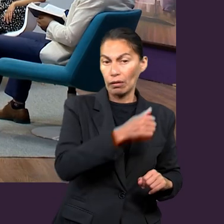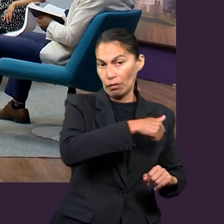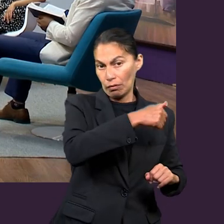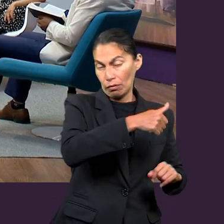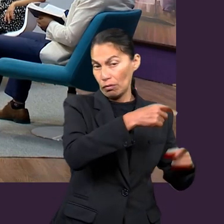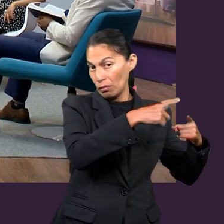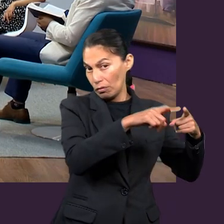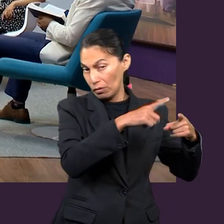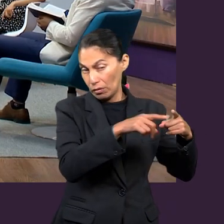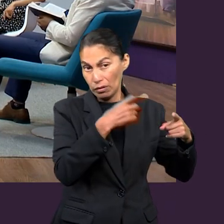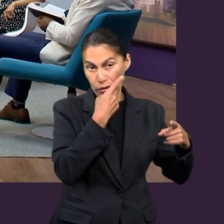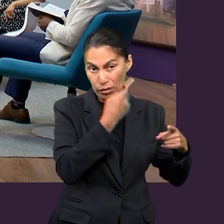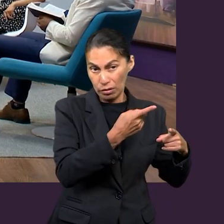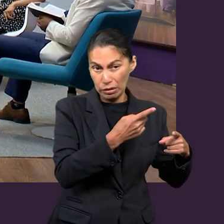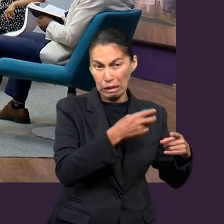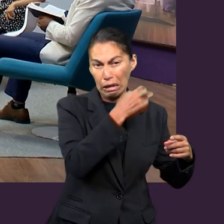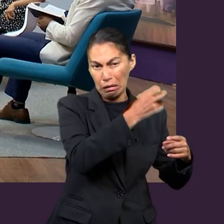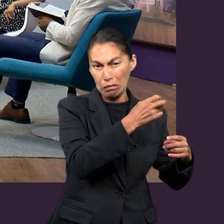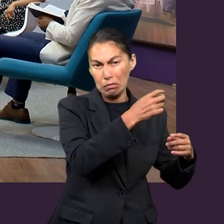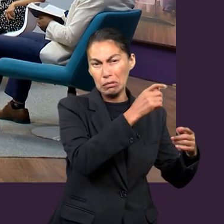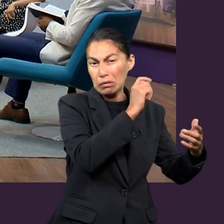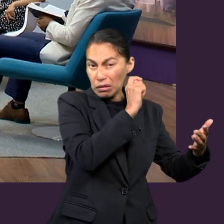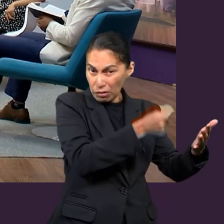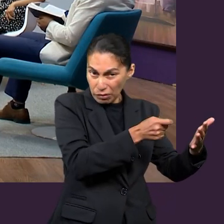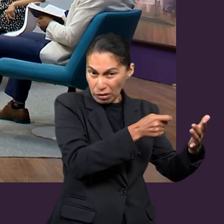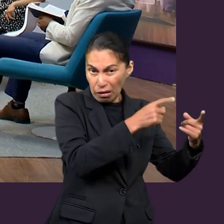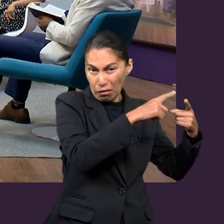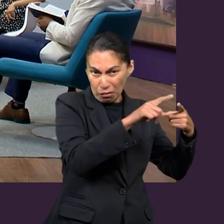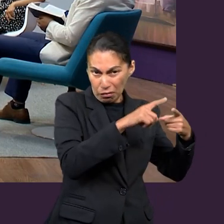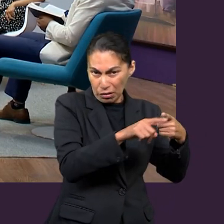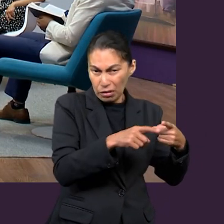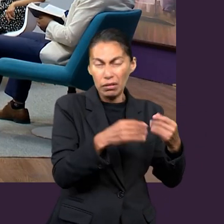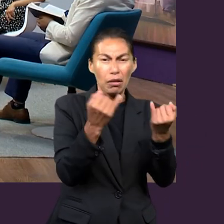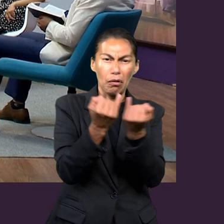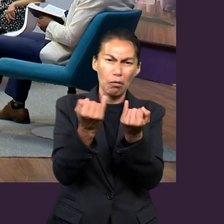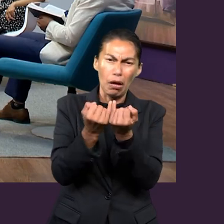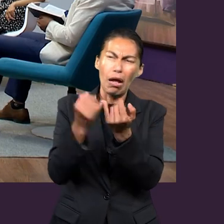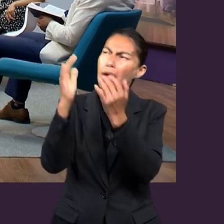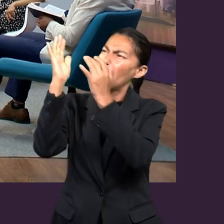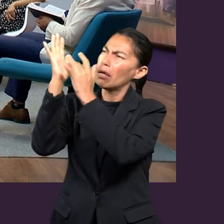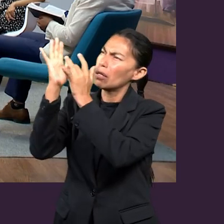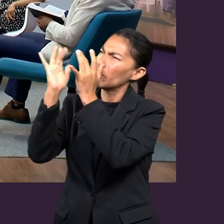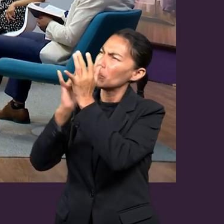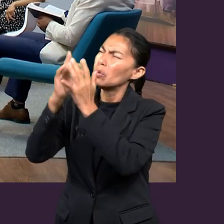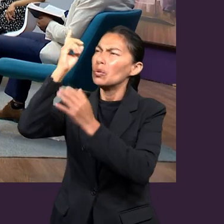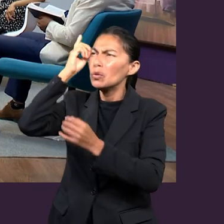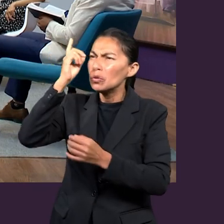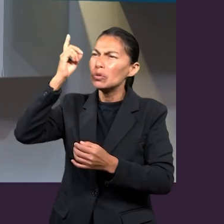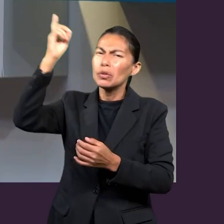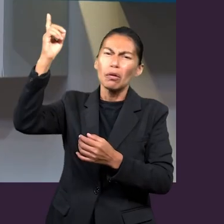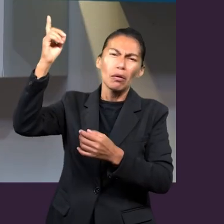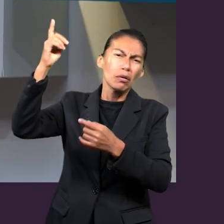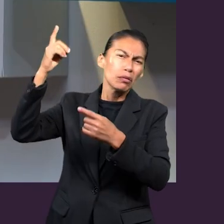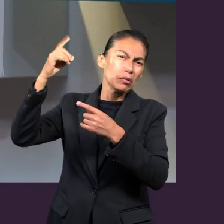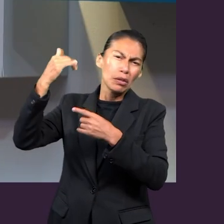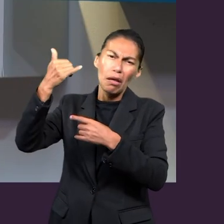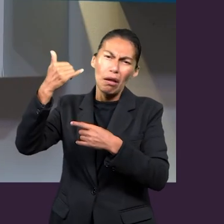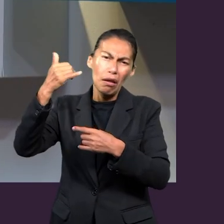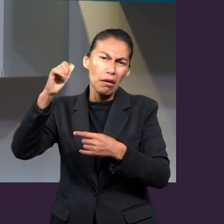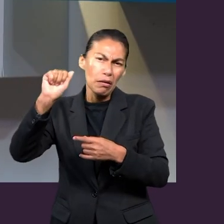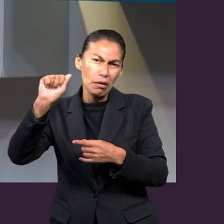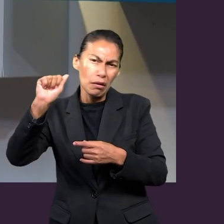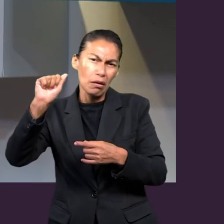su origen, tenían un significado, una aplicación. De la misma manera que Jesús o Dios también tiene,